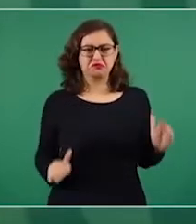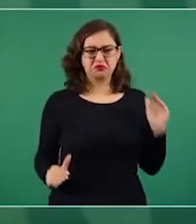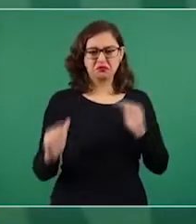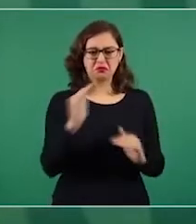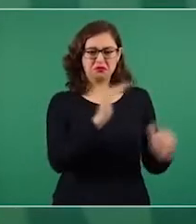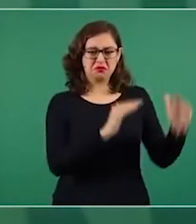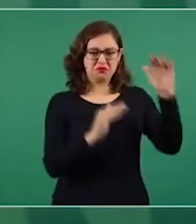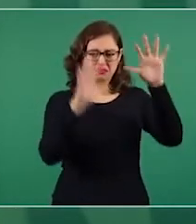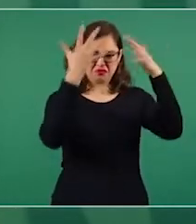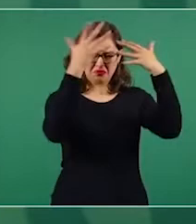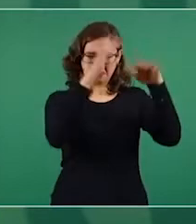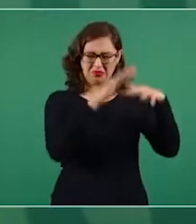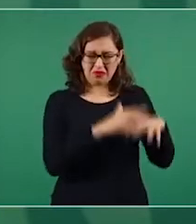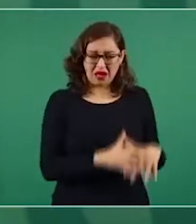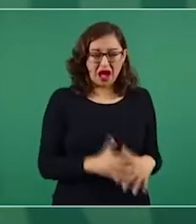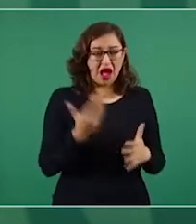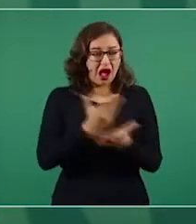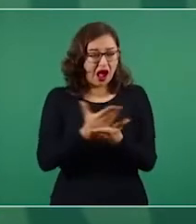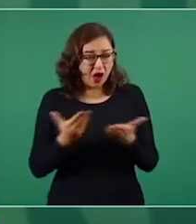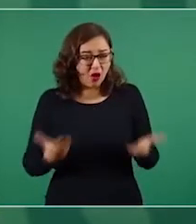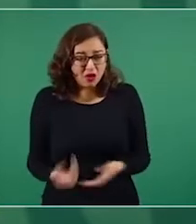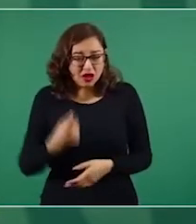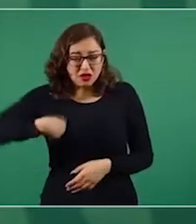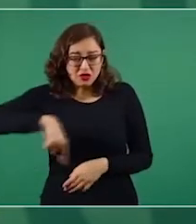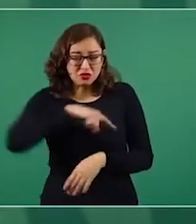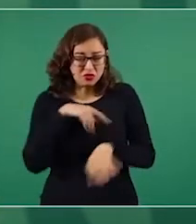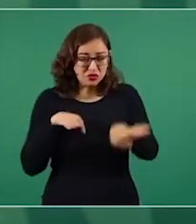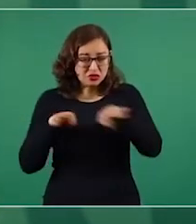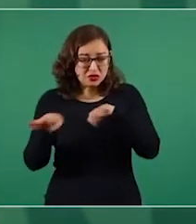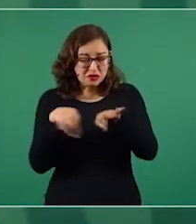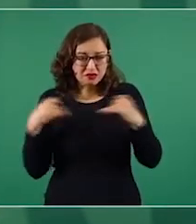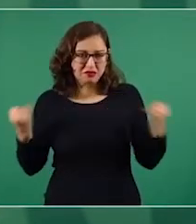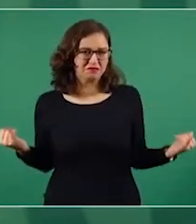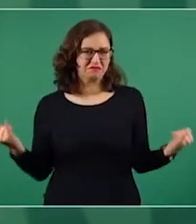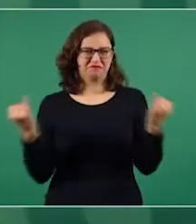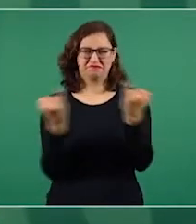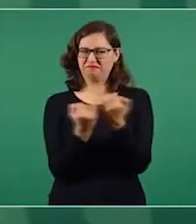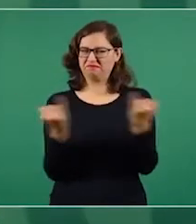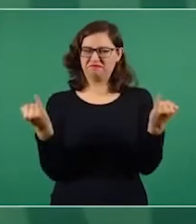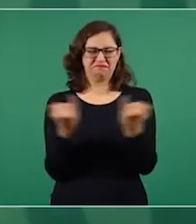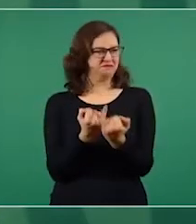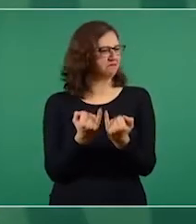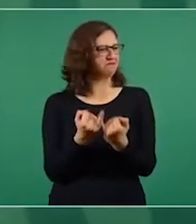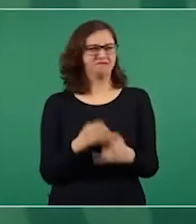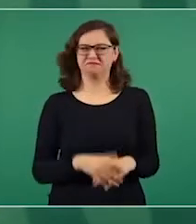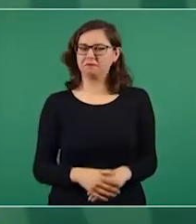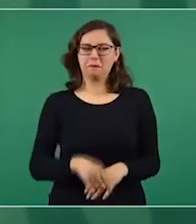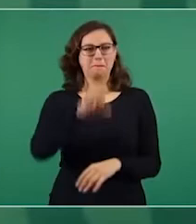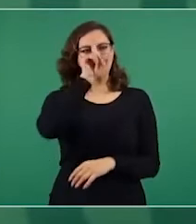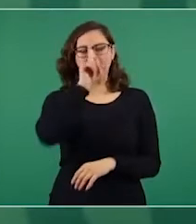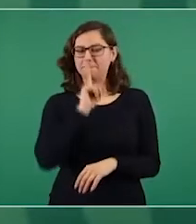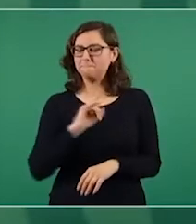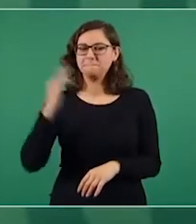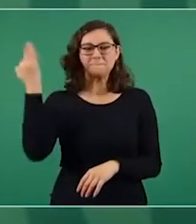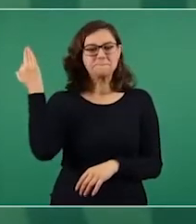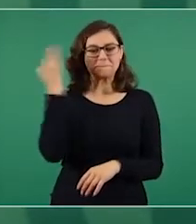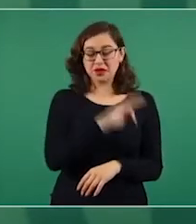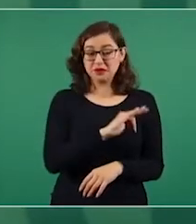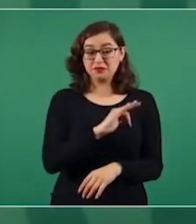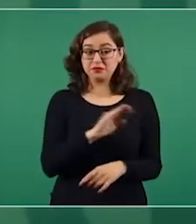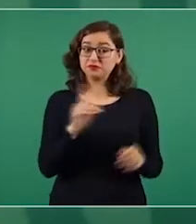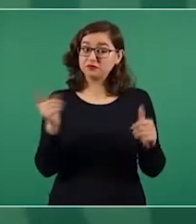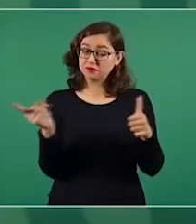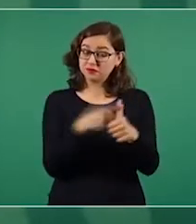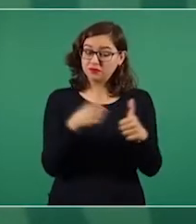afirma Astillero es falso. En primer lugar, se recuerda que este gobierno no otorga ni otorgará concesiones